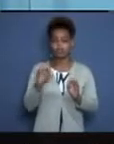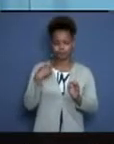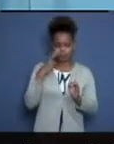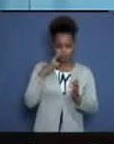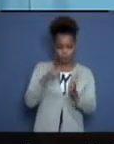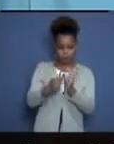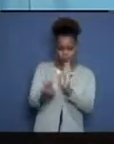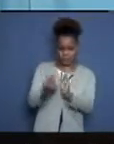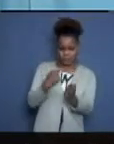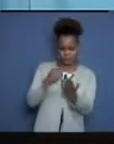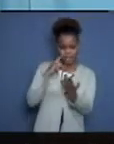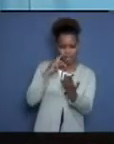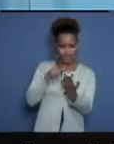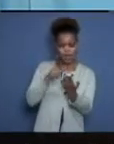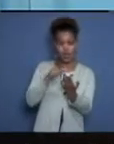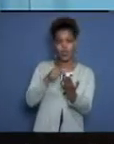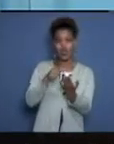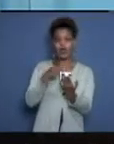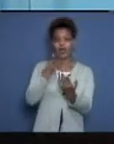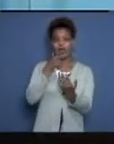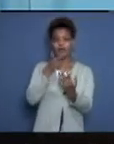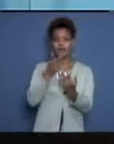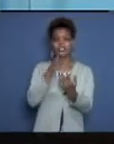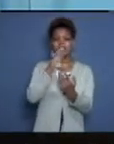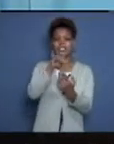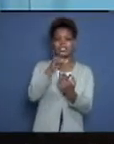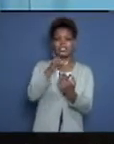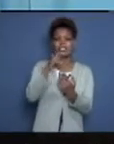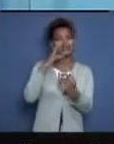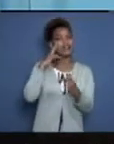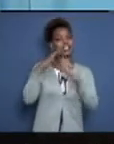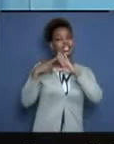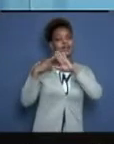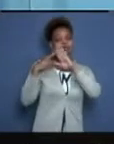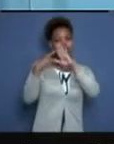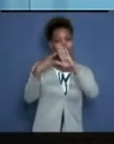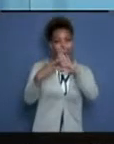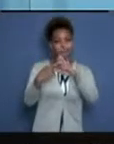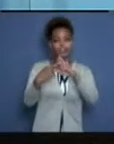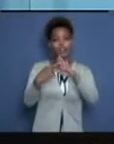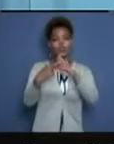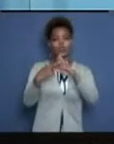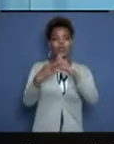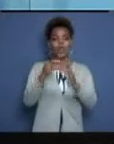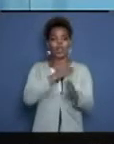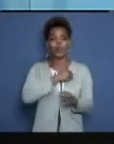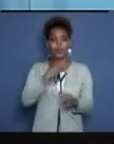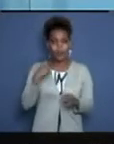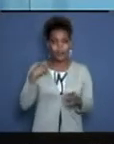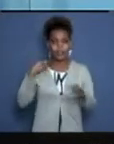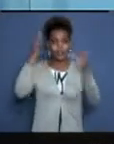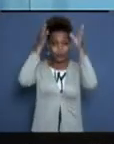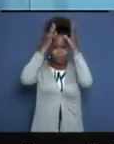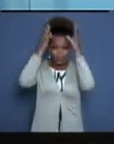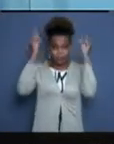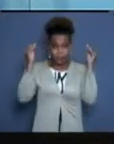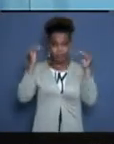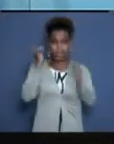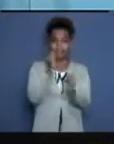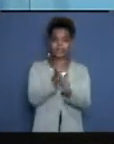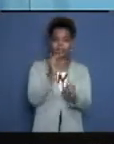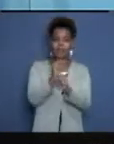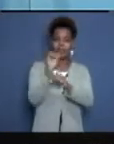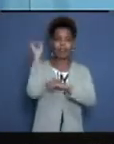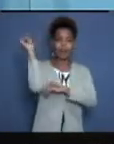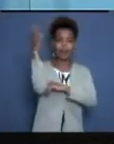varios paramédicos y enfermeras del SIUM porque realmente tratan a los pacientes con mucho amor y mucho cariño y mucha